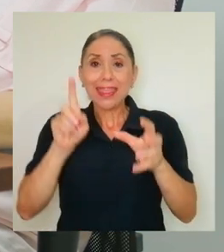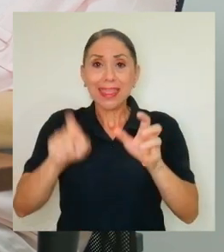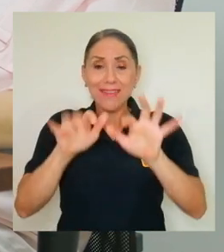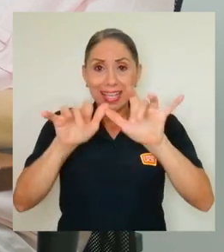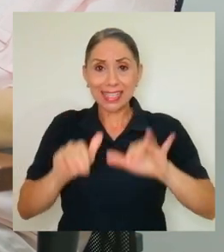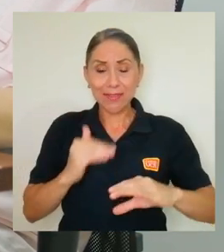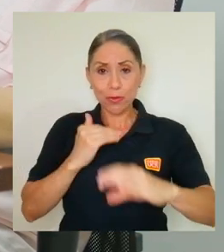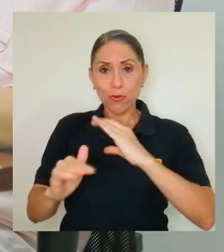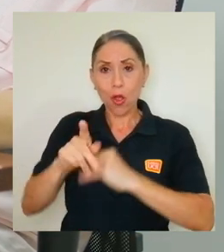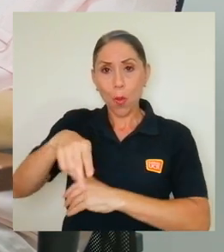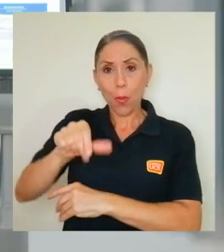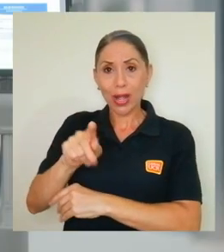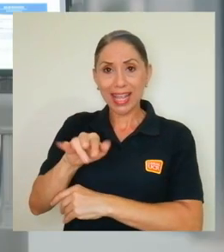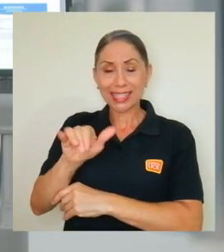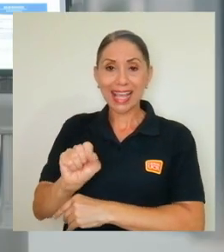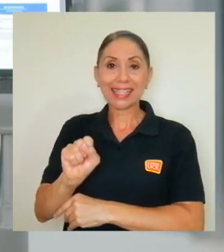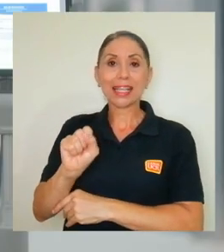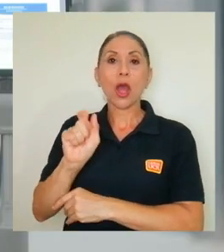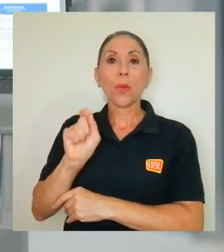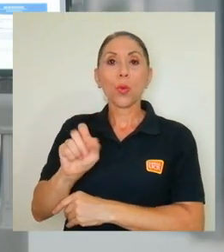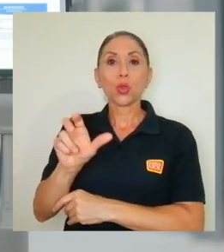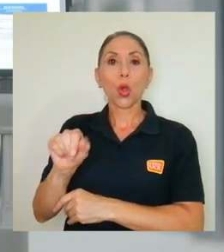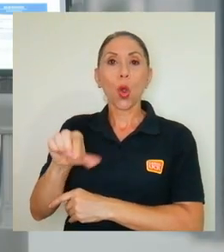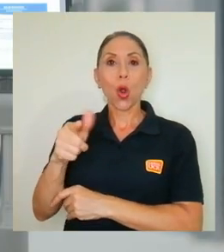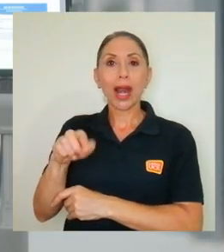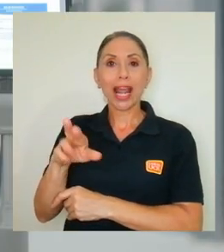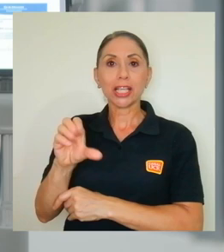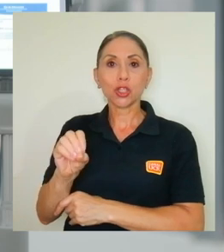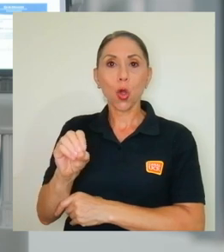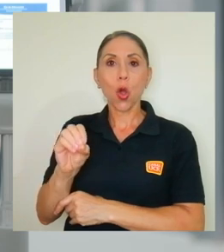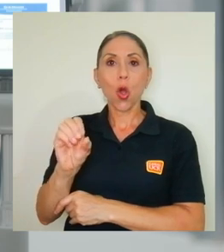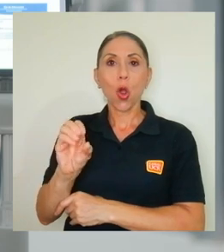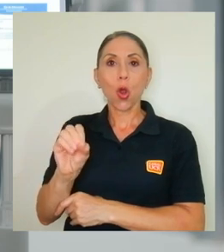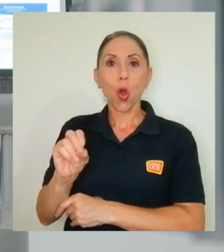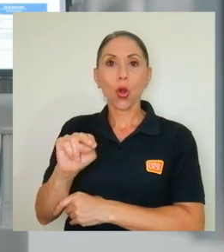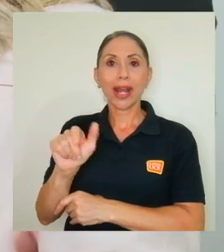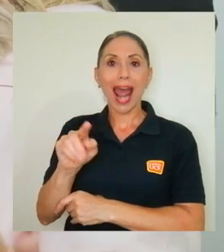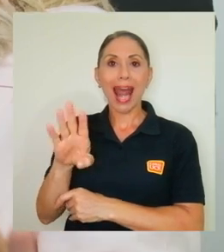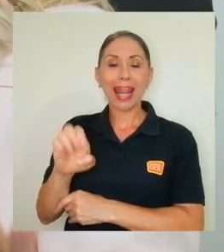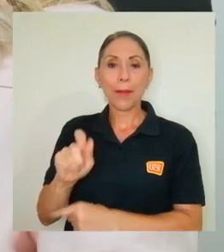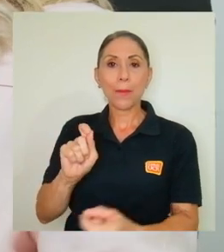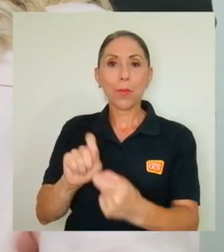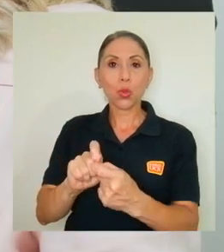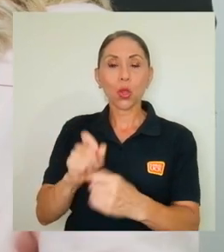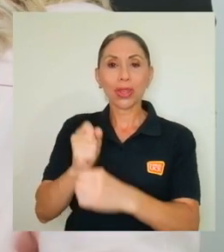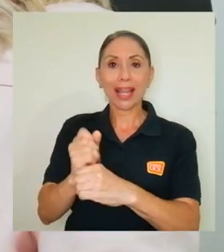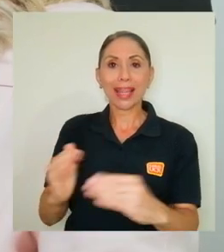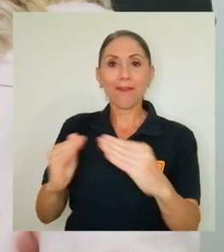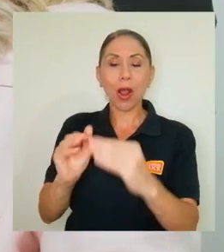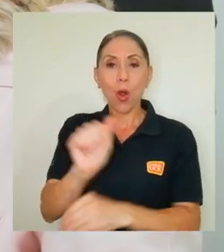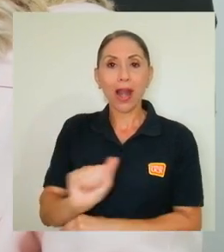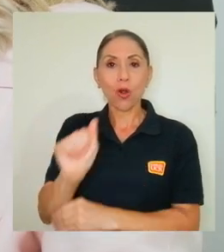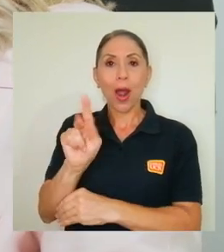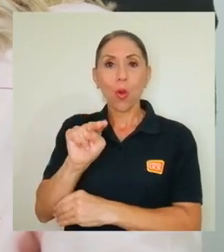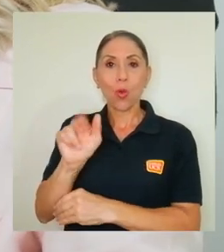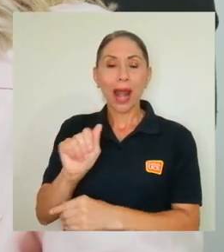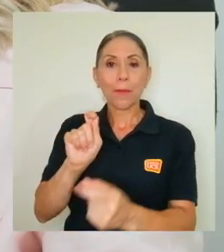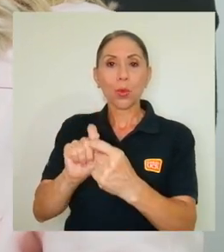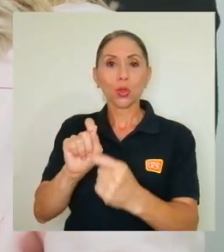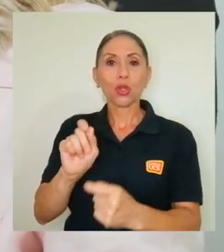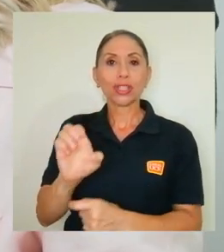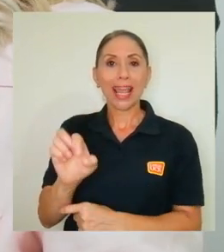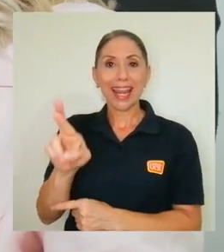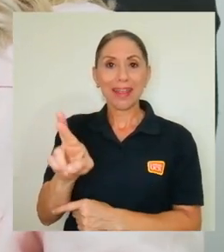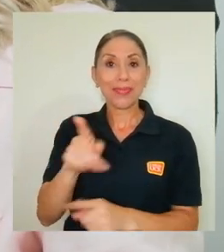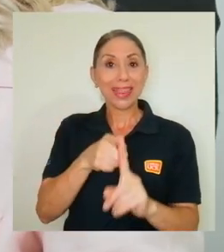deben escribir a la dirección ponencias.congresoconare.teletrabajo.1.cr Del 2